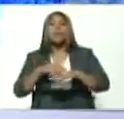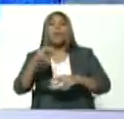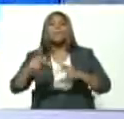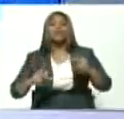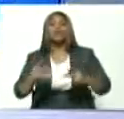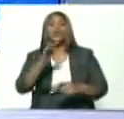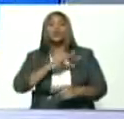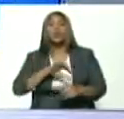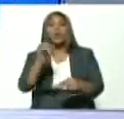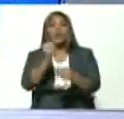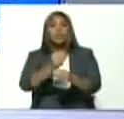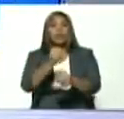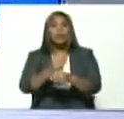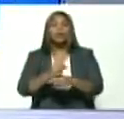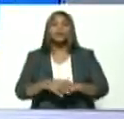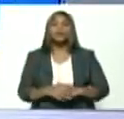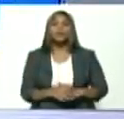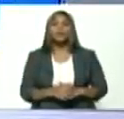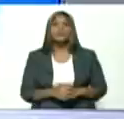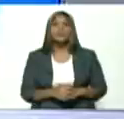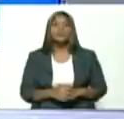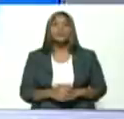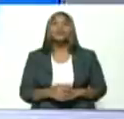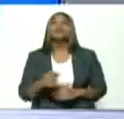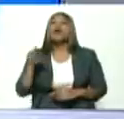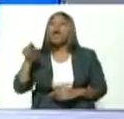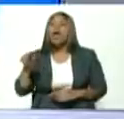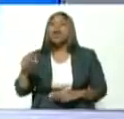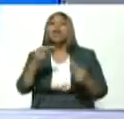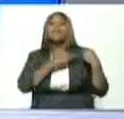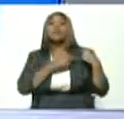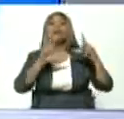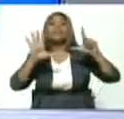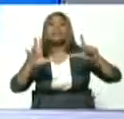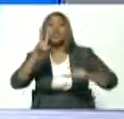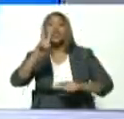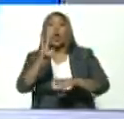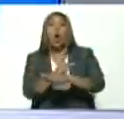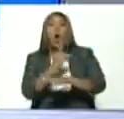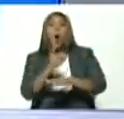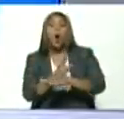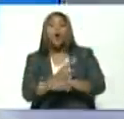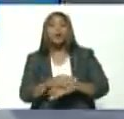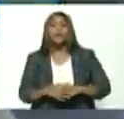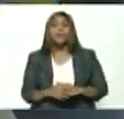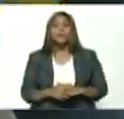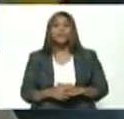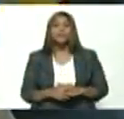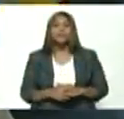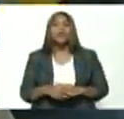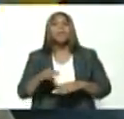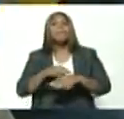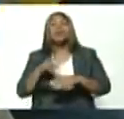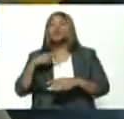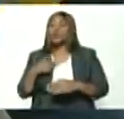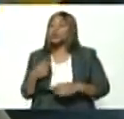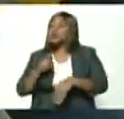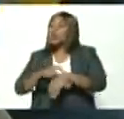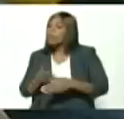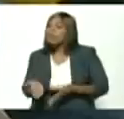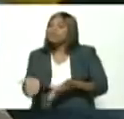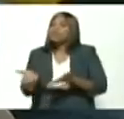trabajo tiene 72 horas como ministro ya le he tiempo de escribir un libro